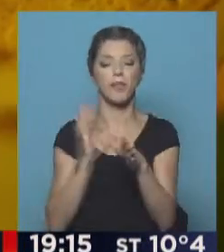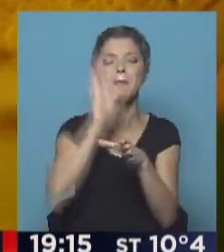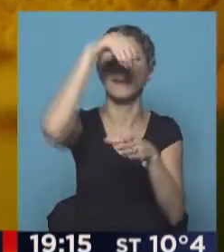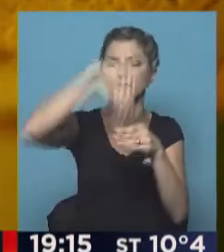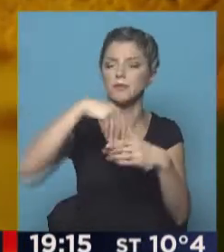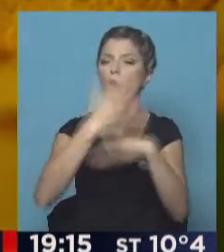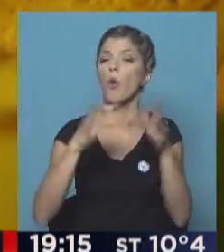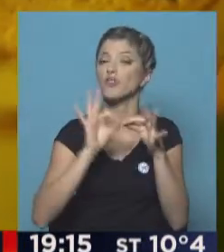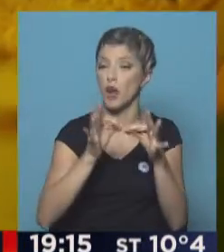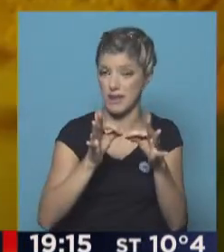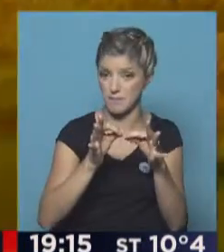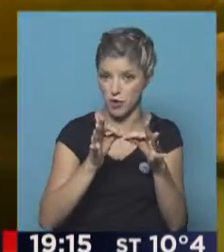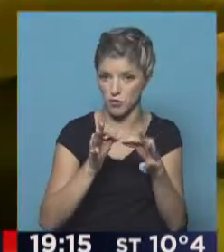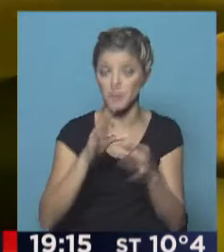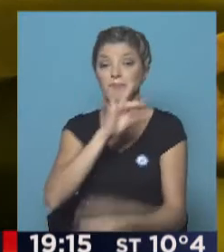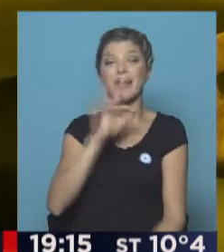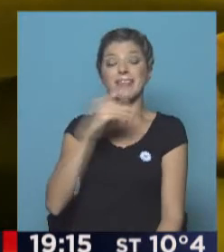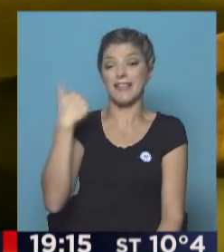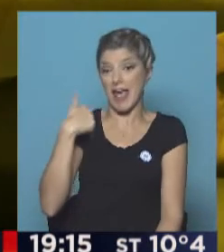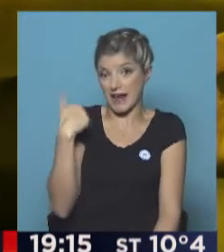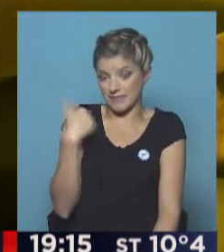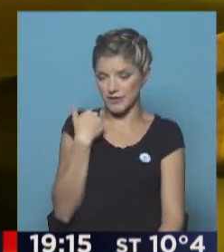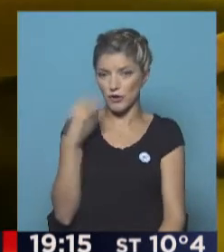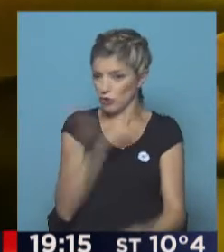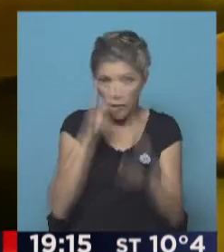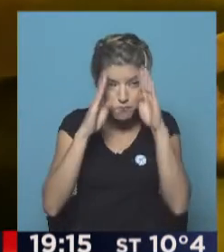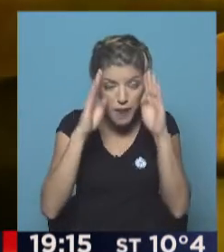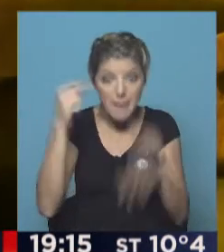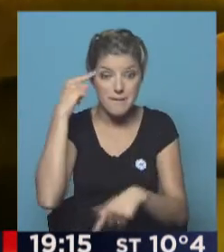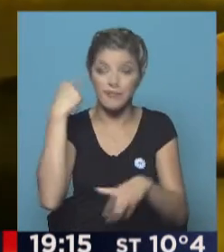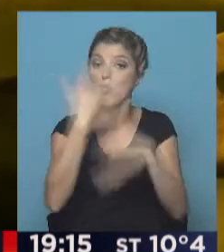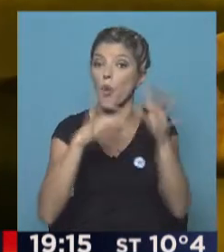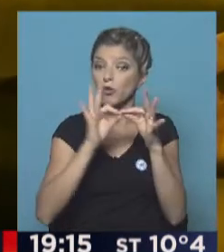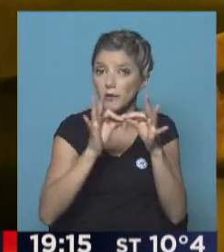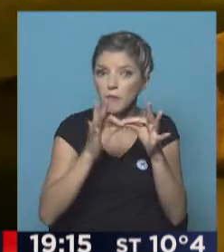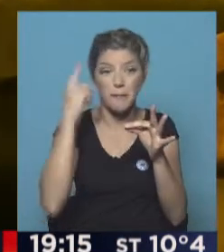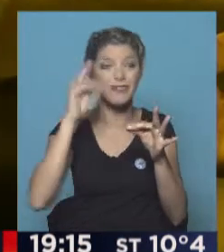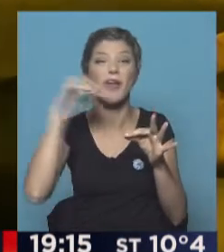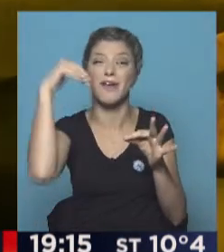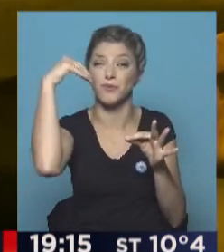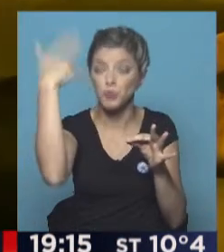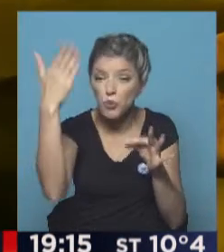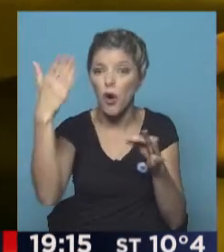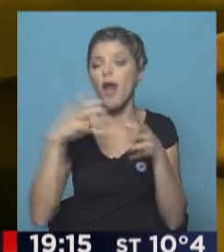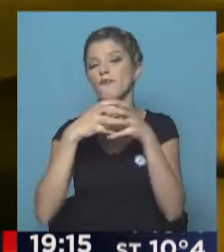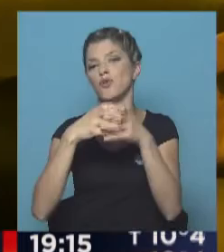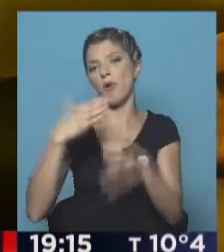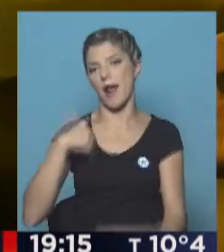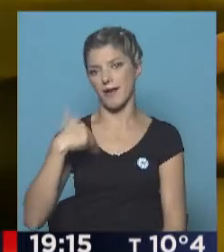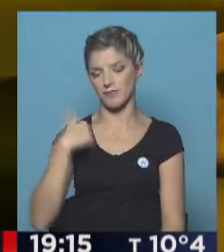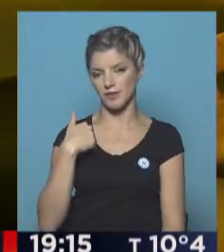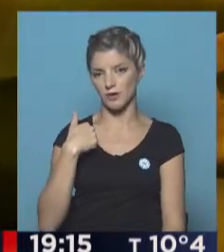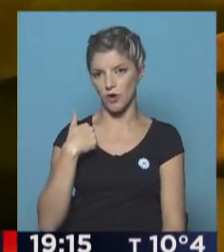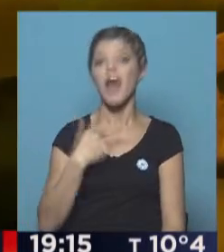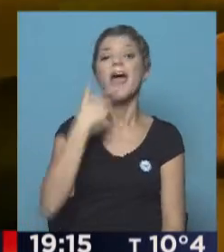Martino tenía depositada muchísima esperanza. Y que iba a ser el futuro del fútbol argentino con este seleccionado sub-23. Y que